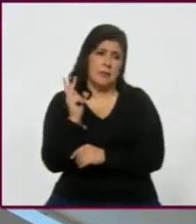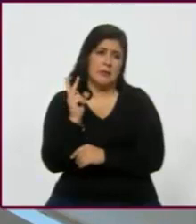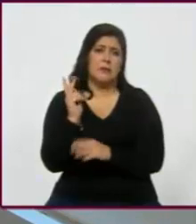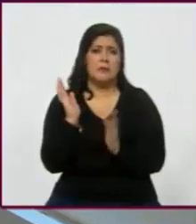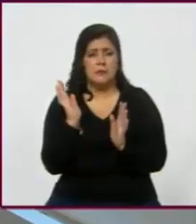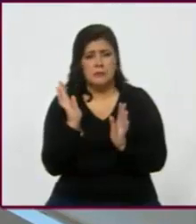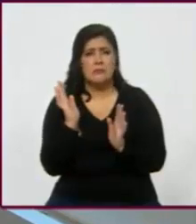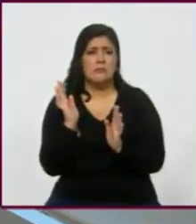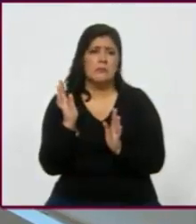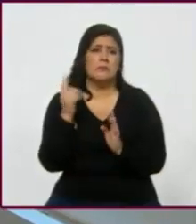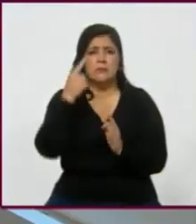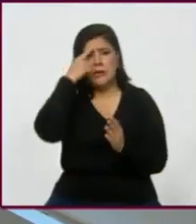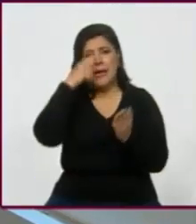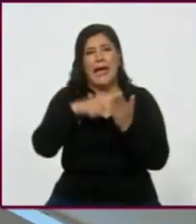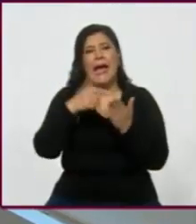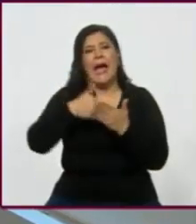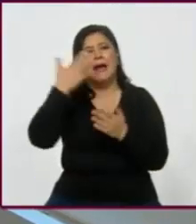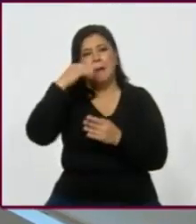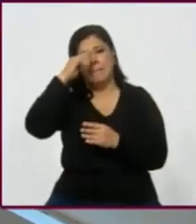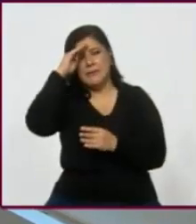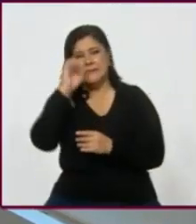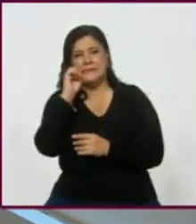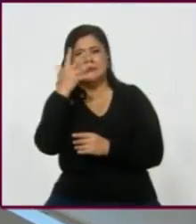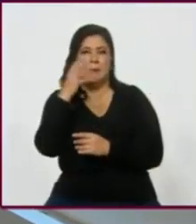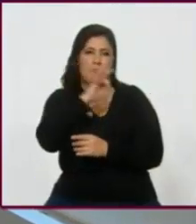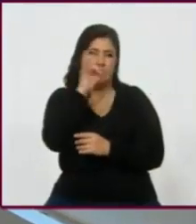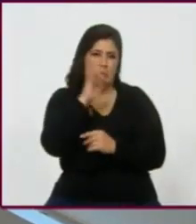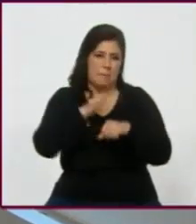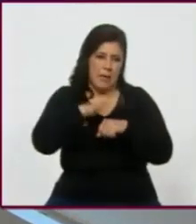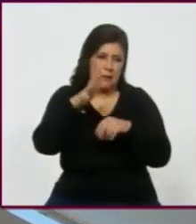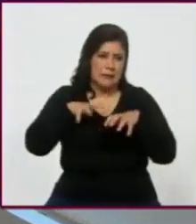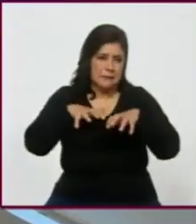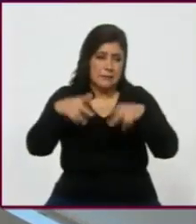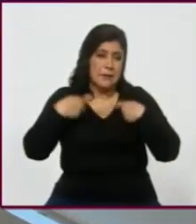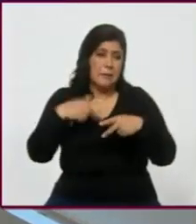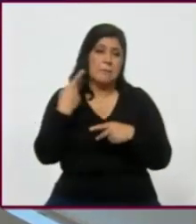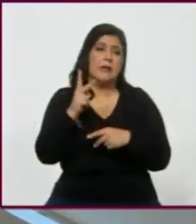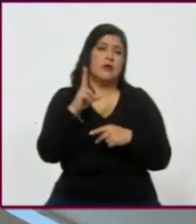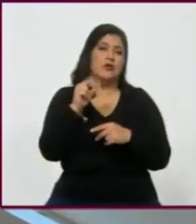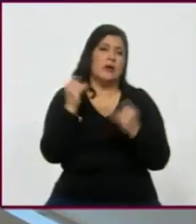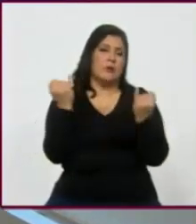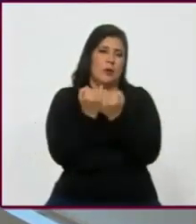creíamos que iba a ser 65 más, ¿no? No, de hecho, no llegó a la de 2012. Sale. Bueno, adelante.